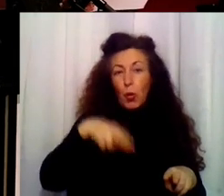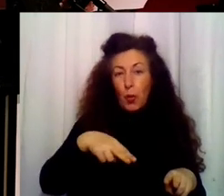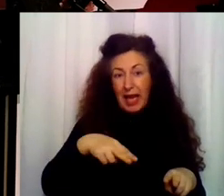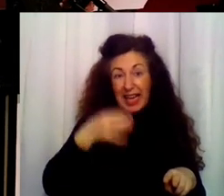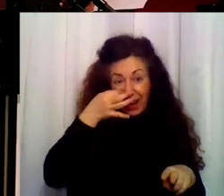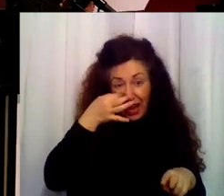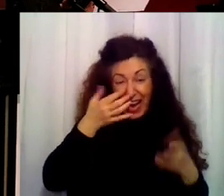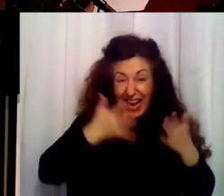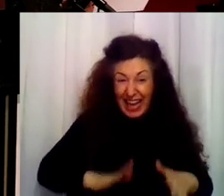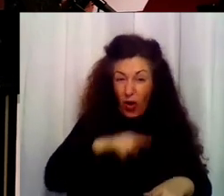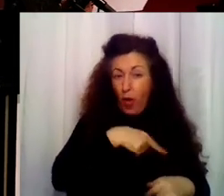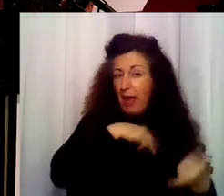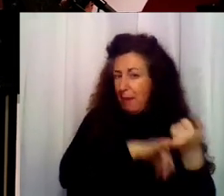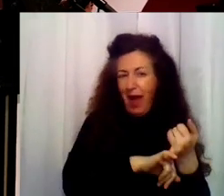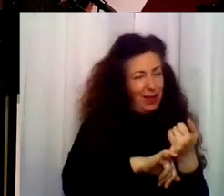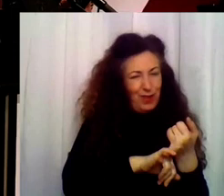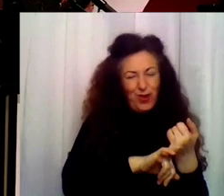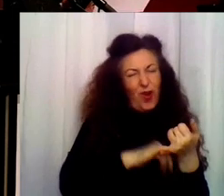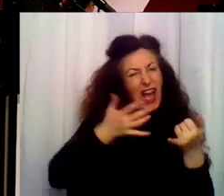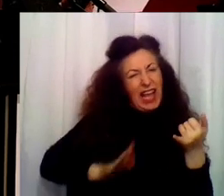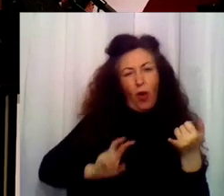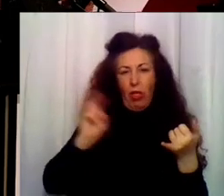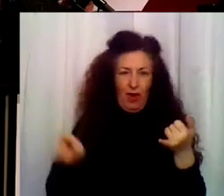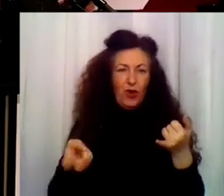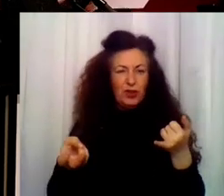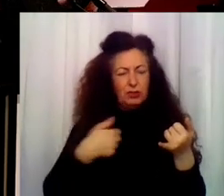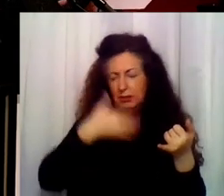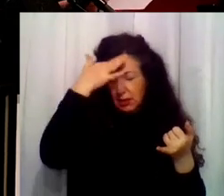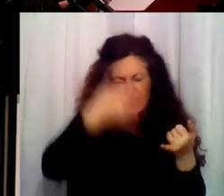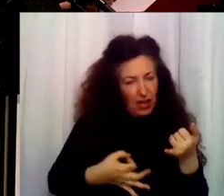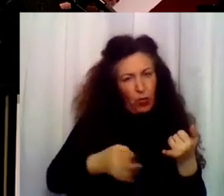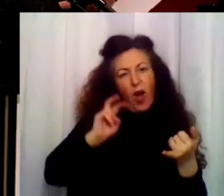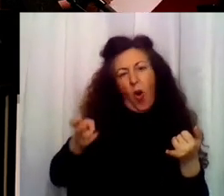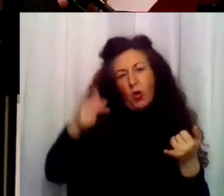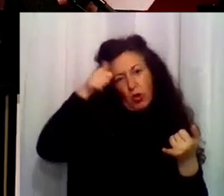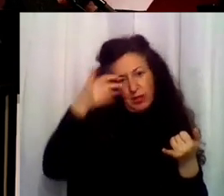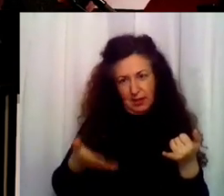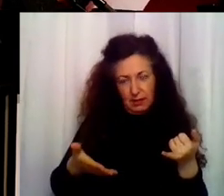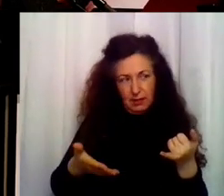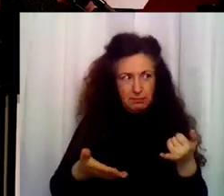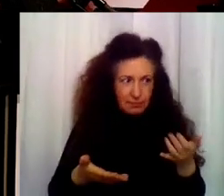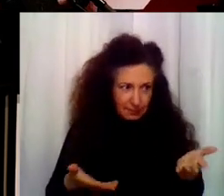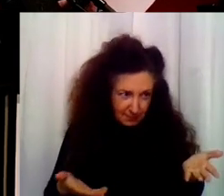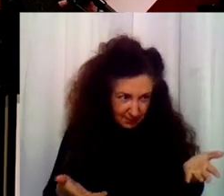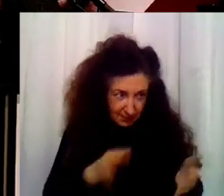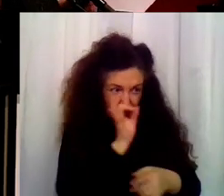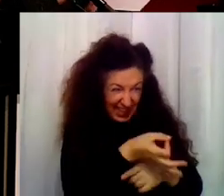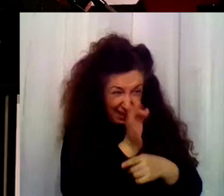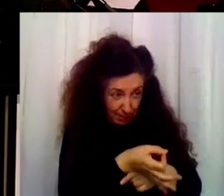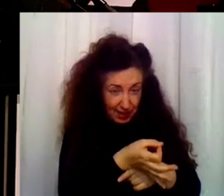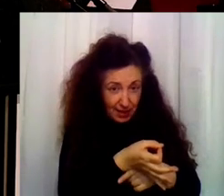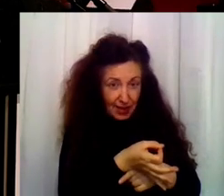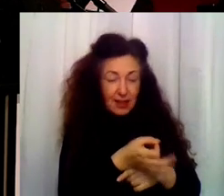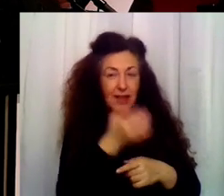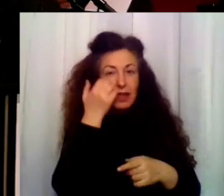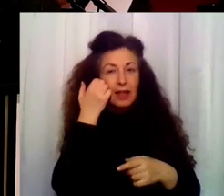de... de mi marido. Vamos, que no, que estoy segura. Pero, Natalia, de verdad, madre mía, ¿eso se